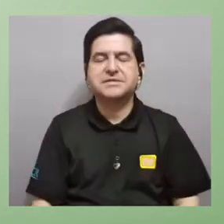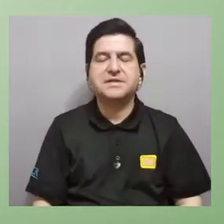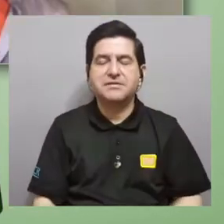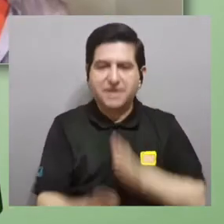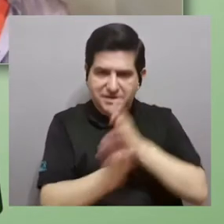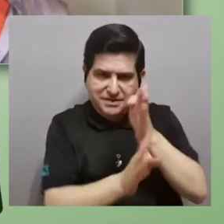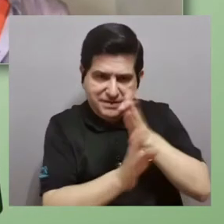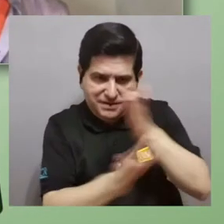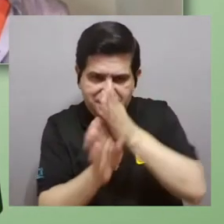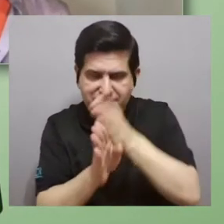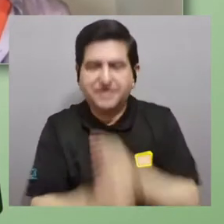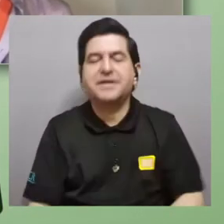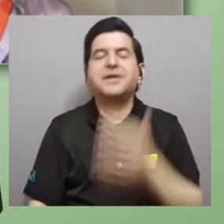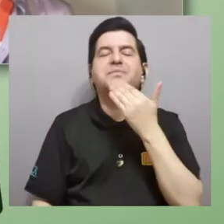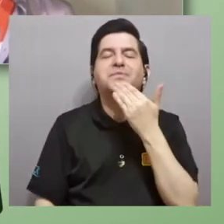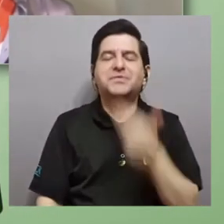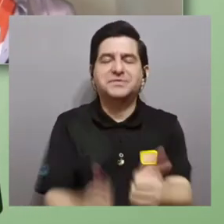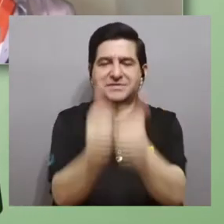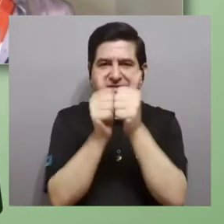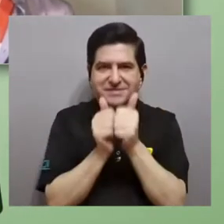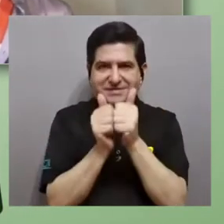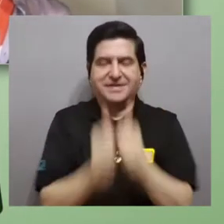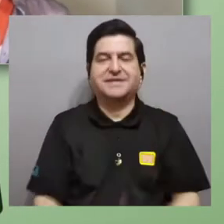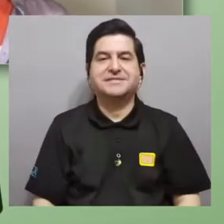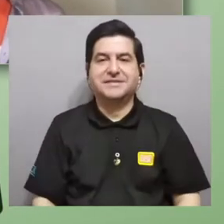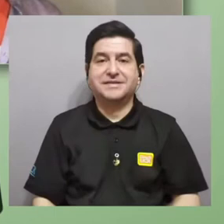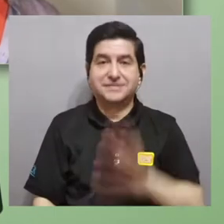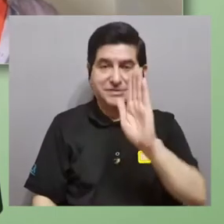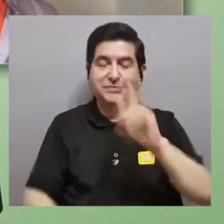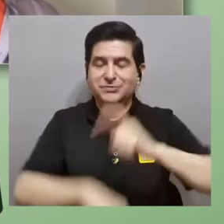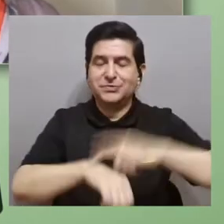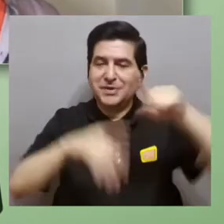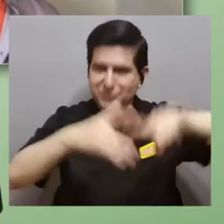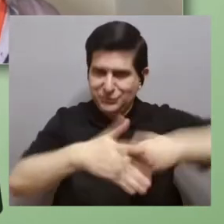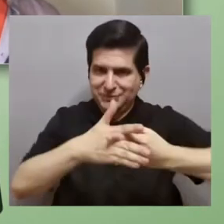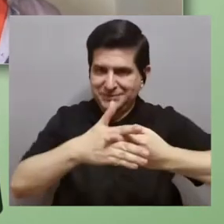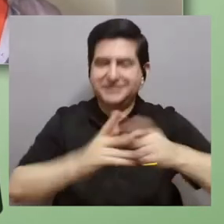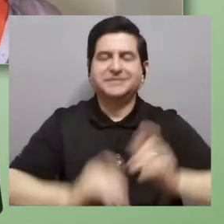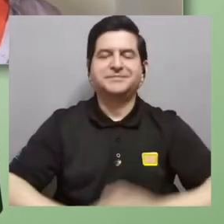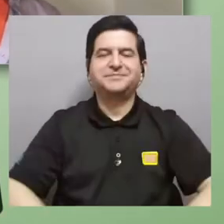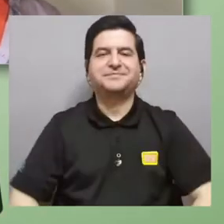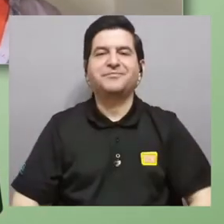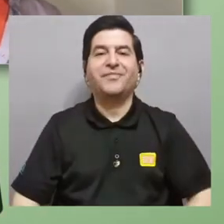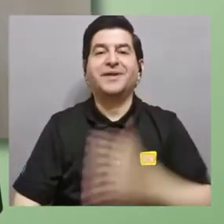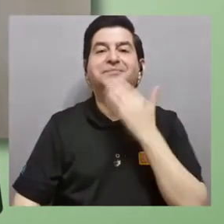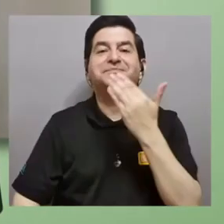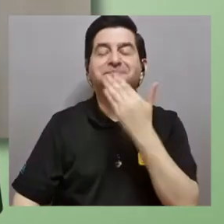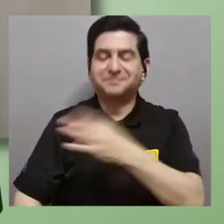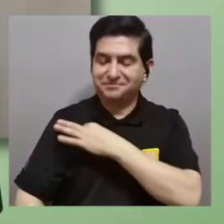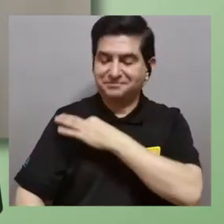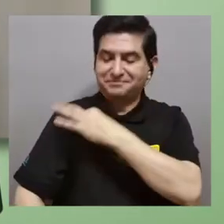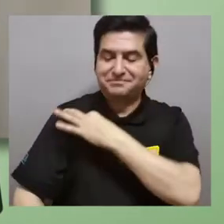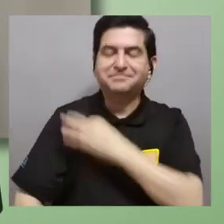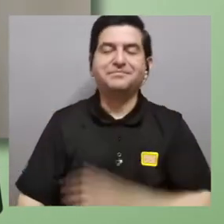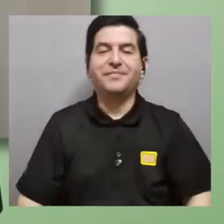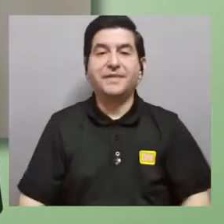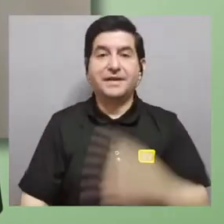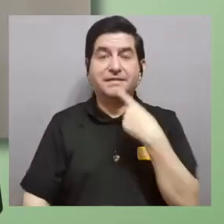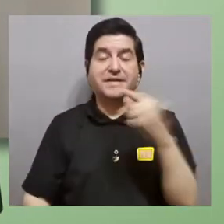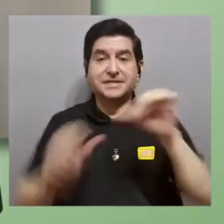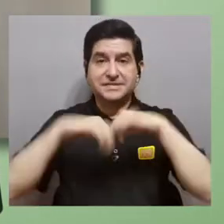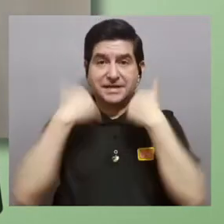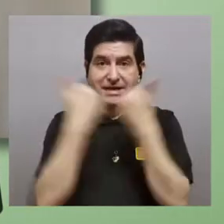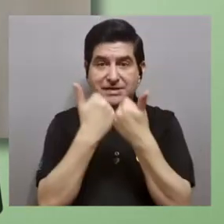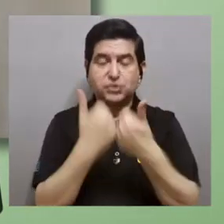desde la perspectiva disciplinar. Muchísimas gracias por estar con nosotros y es todo suyo el tiempo. Muchas gracias por la